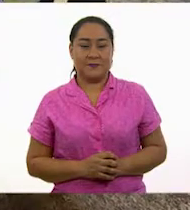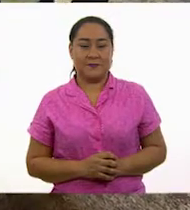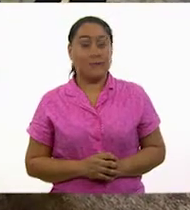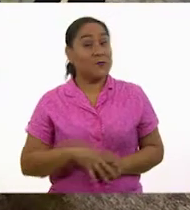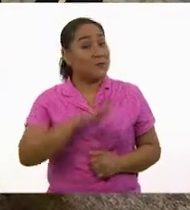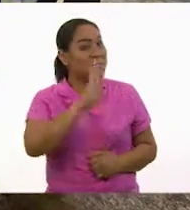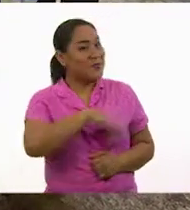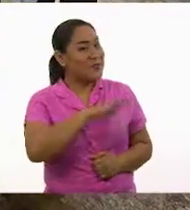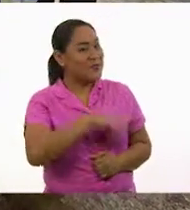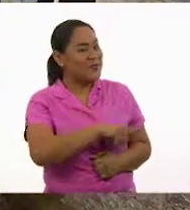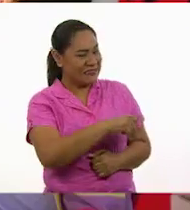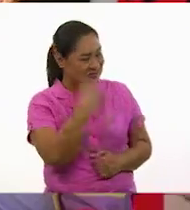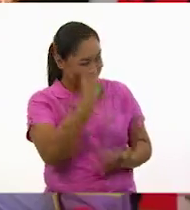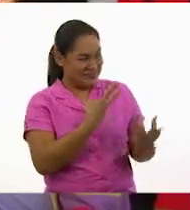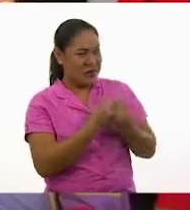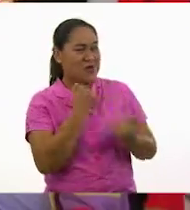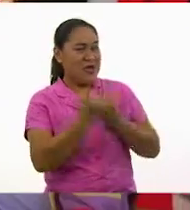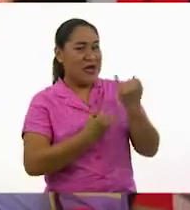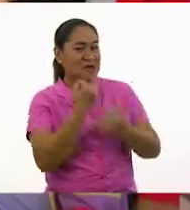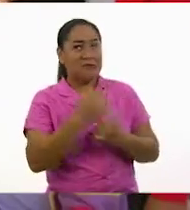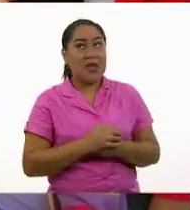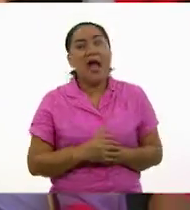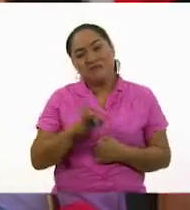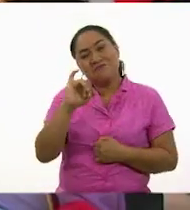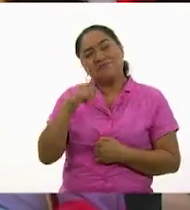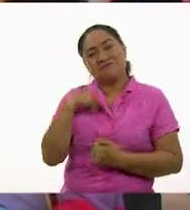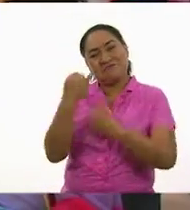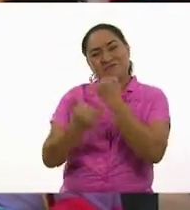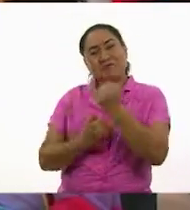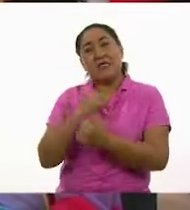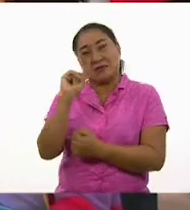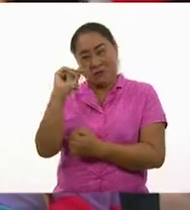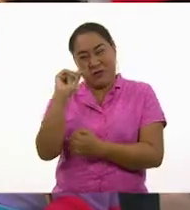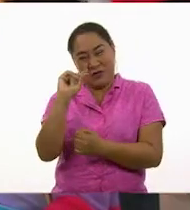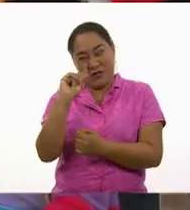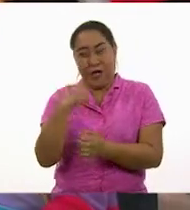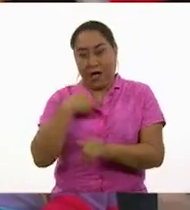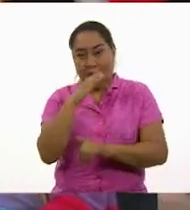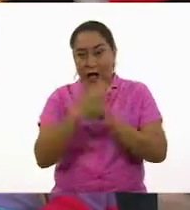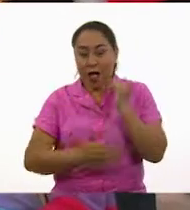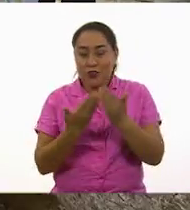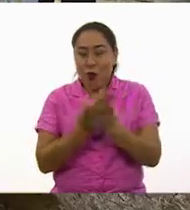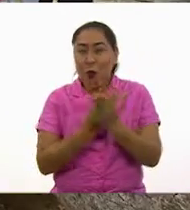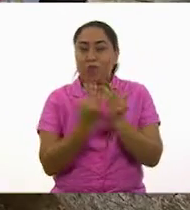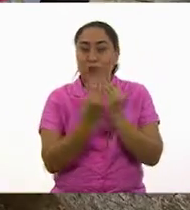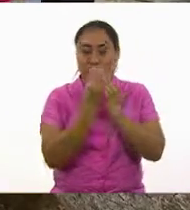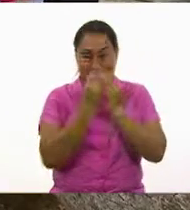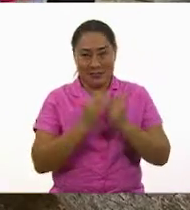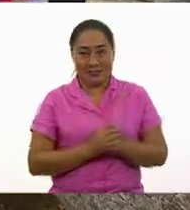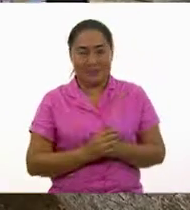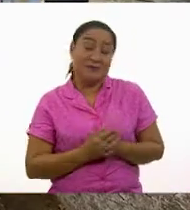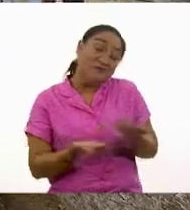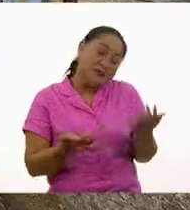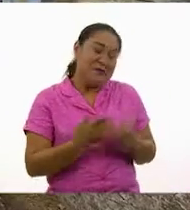Lupita, ¿quieres jugar con nosotros? Sí, sí juego. Pero ahorita los alcanzo, nada más me como mi torta. Bueno.